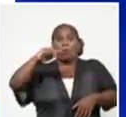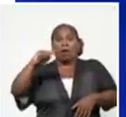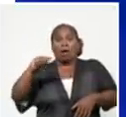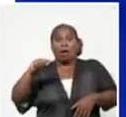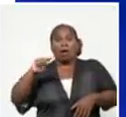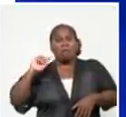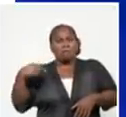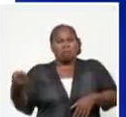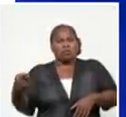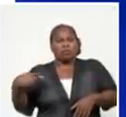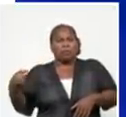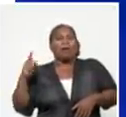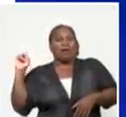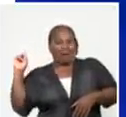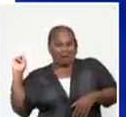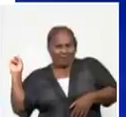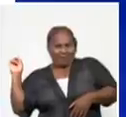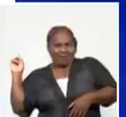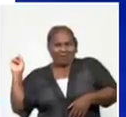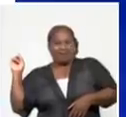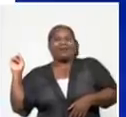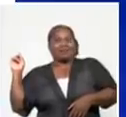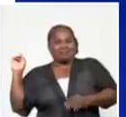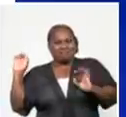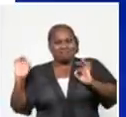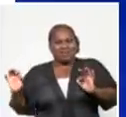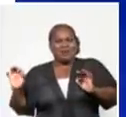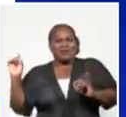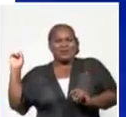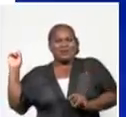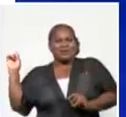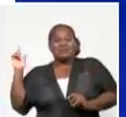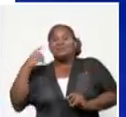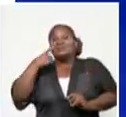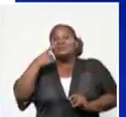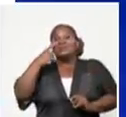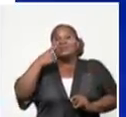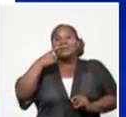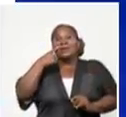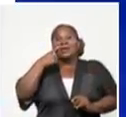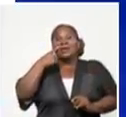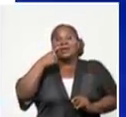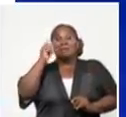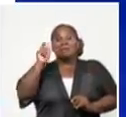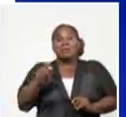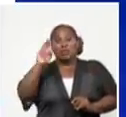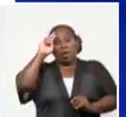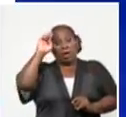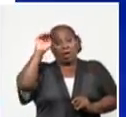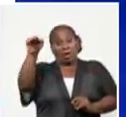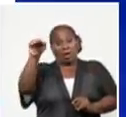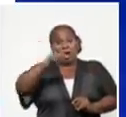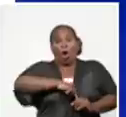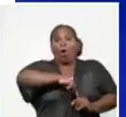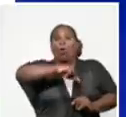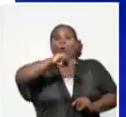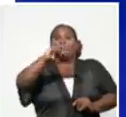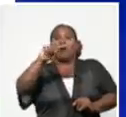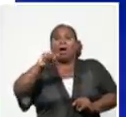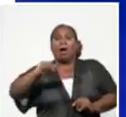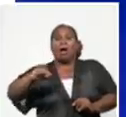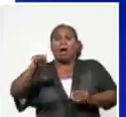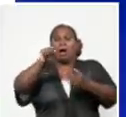La de la... Esa. Ahí vemos los casos activos hospitalizados. Estas son las curvas de pronóstico que hacen nuestros